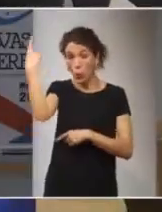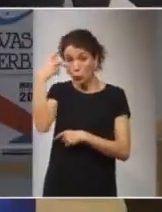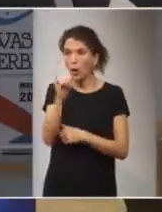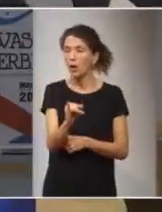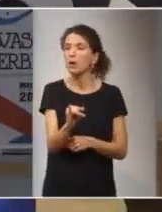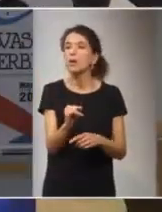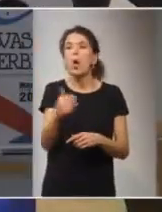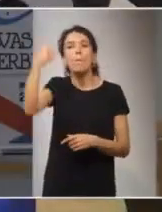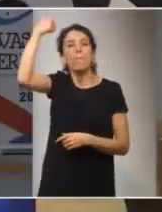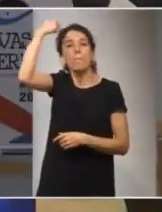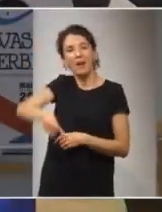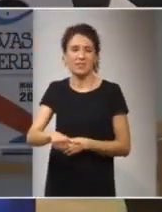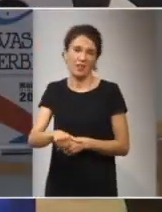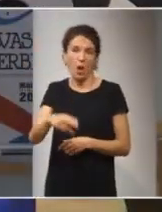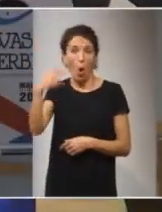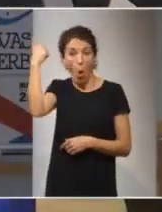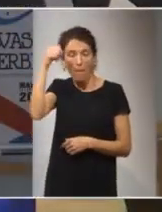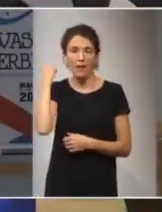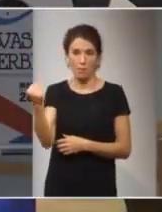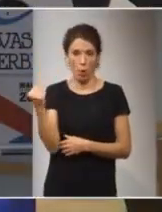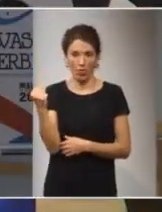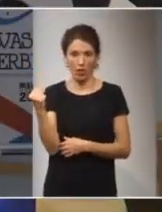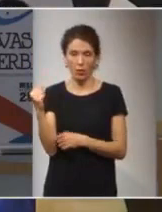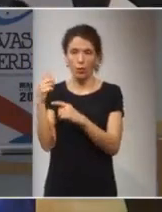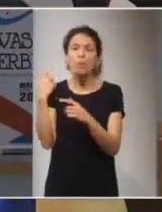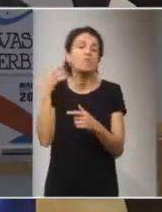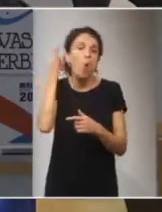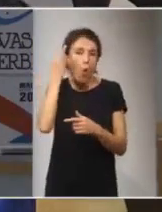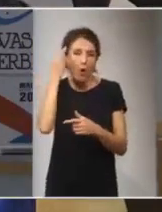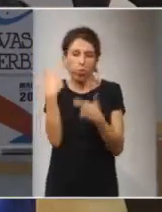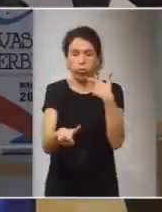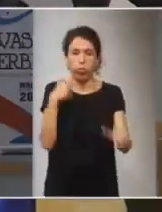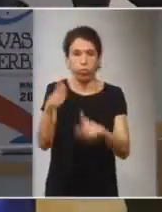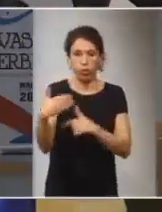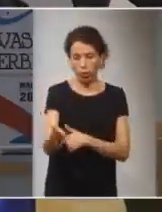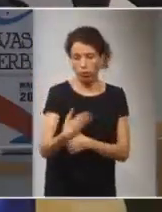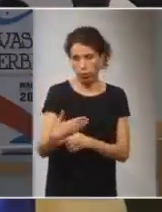patriarcal de denigración de la mujer por ejemplo